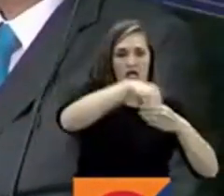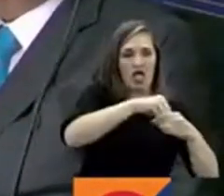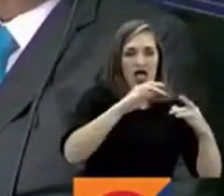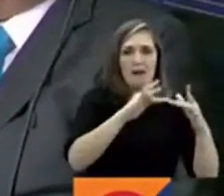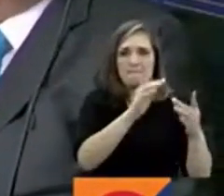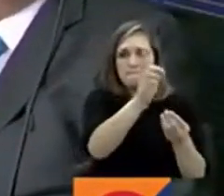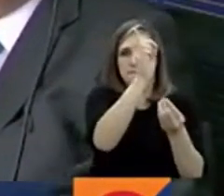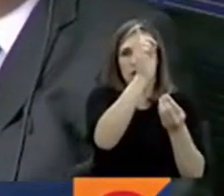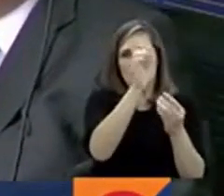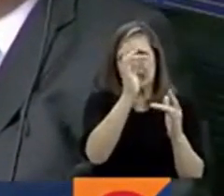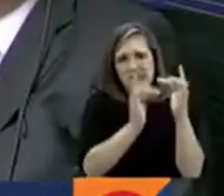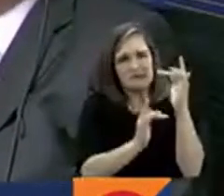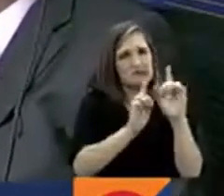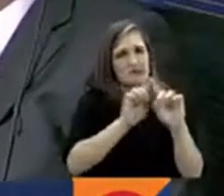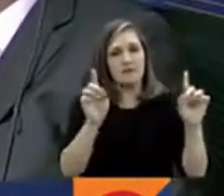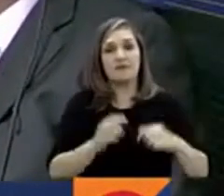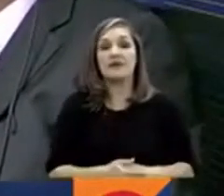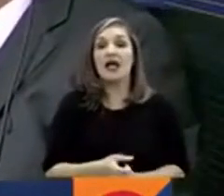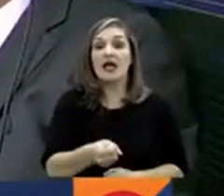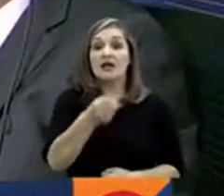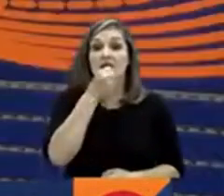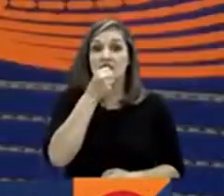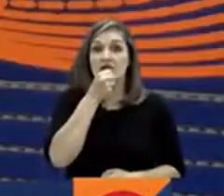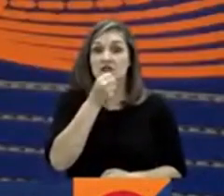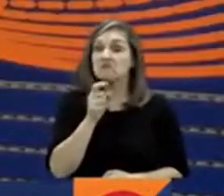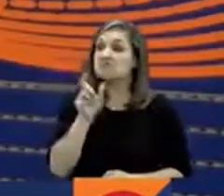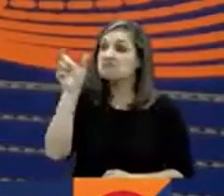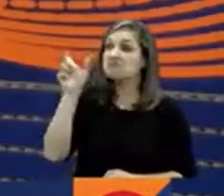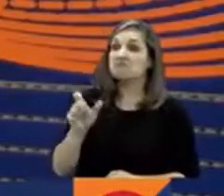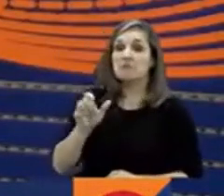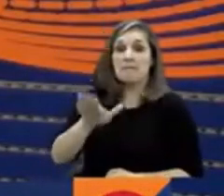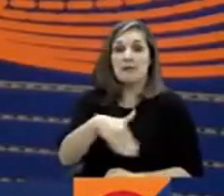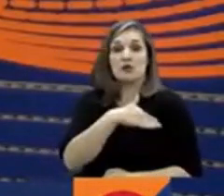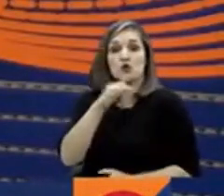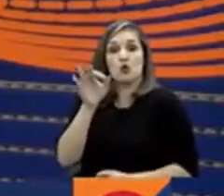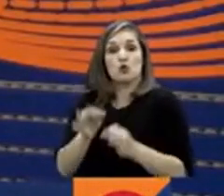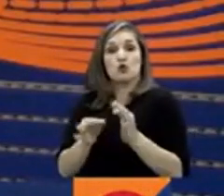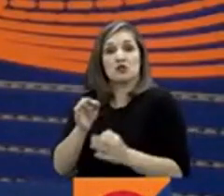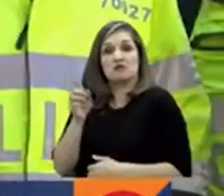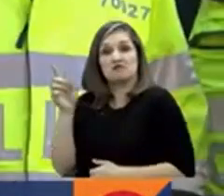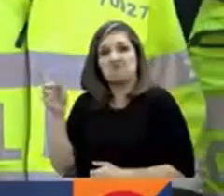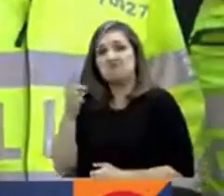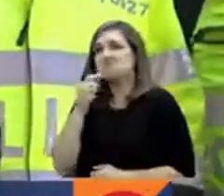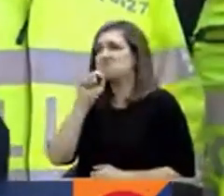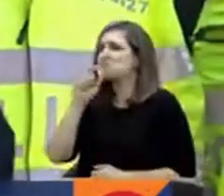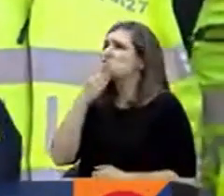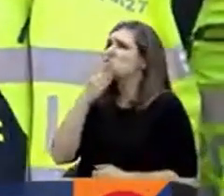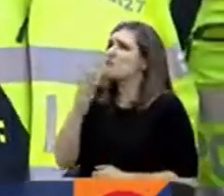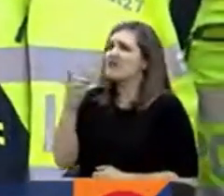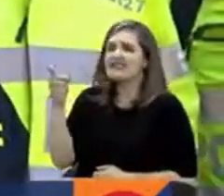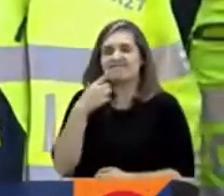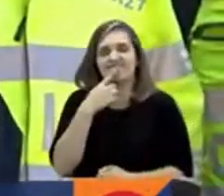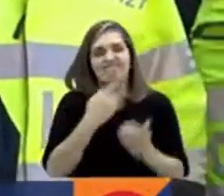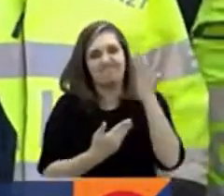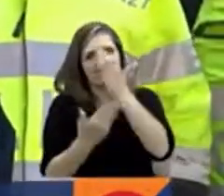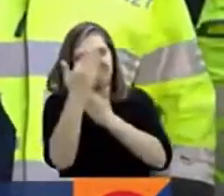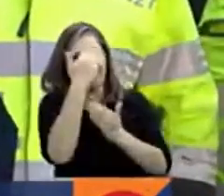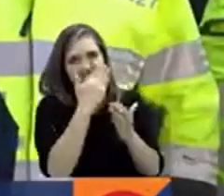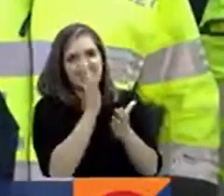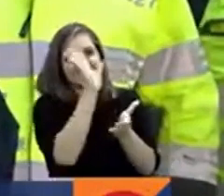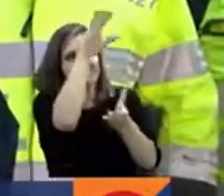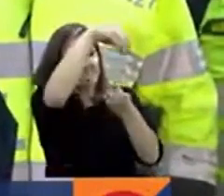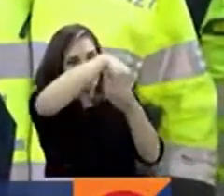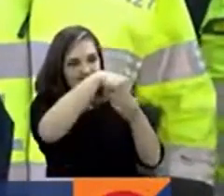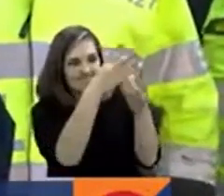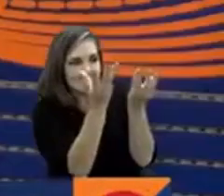En entrevista con Colombia Hoy Radio, el ministro de Justicia Néstor Osuna reveló que analizan todas las opciones para que la Policía Nacional salga de